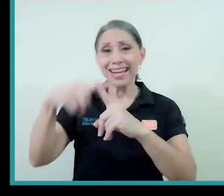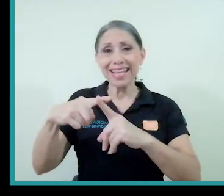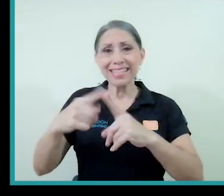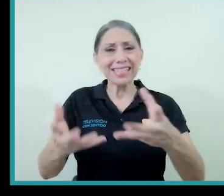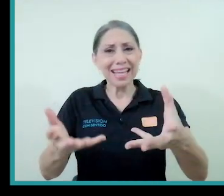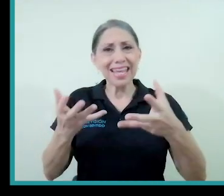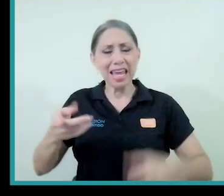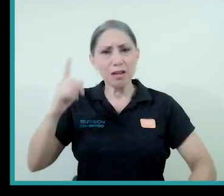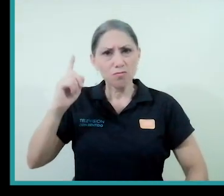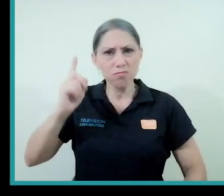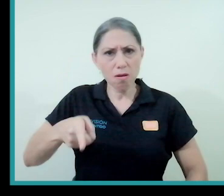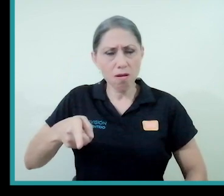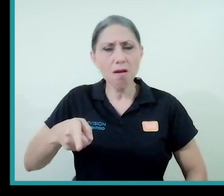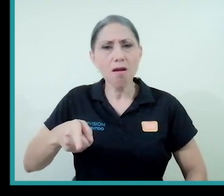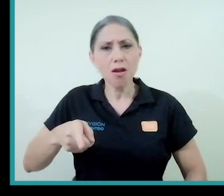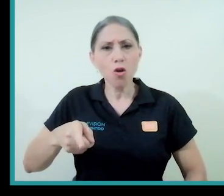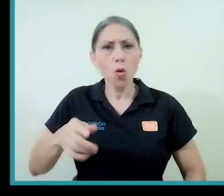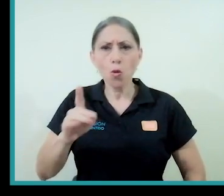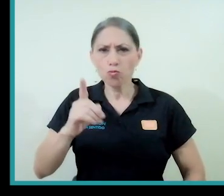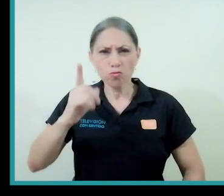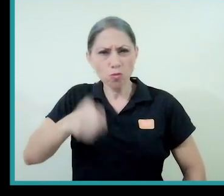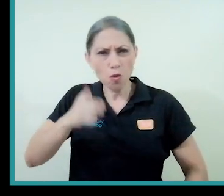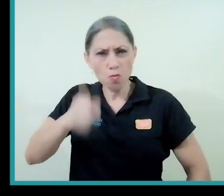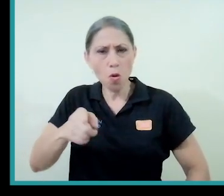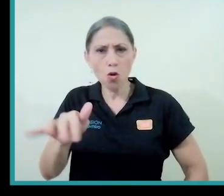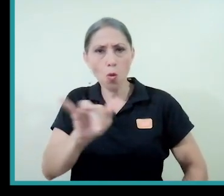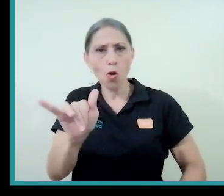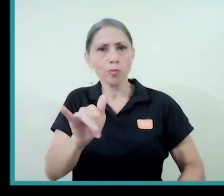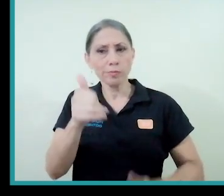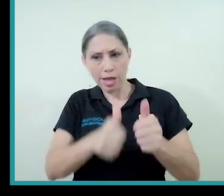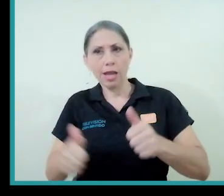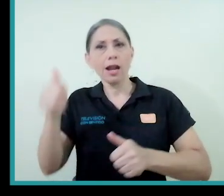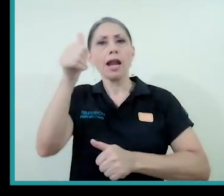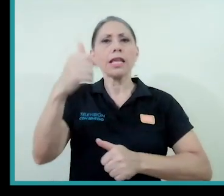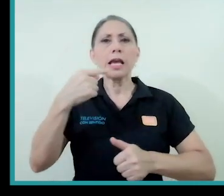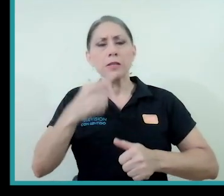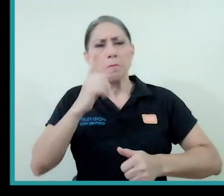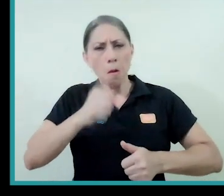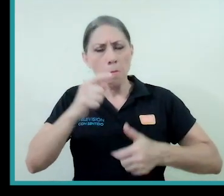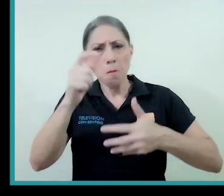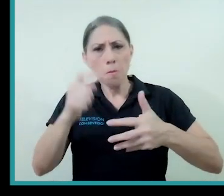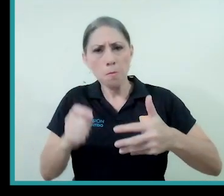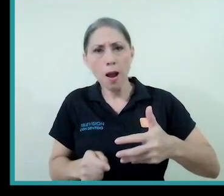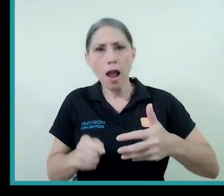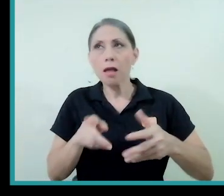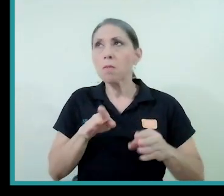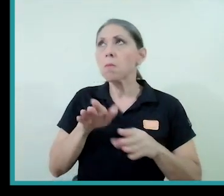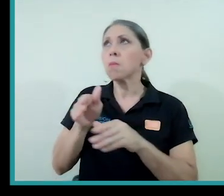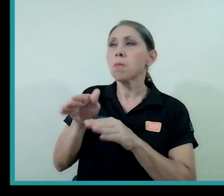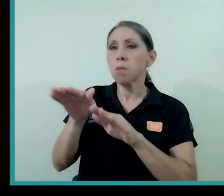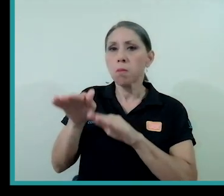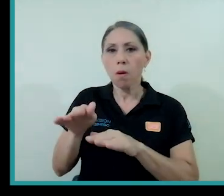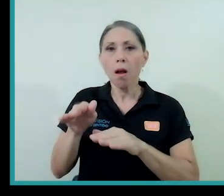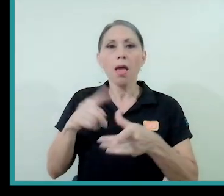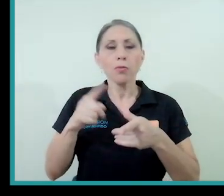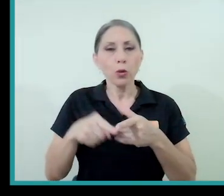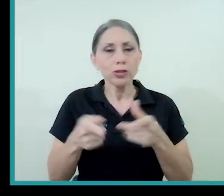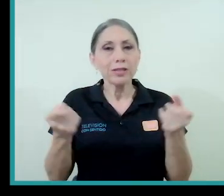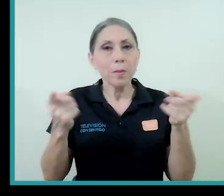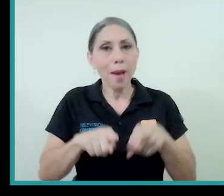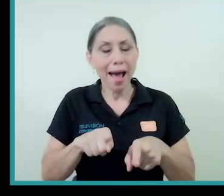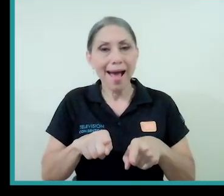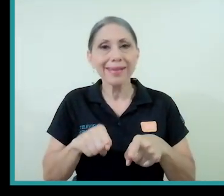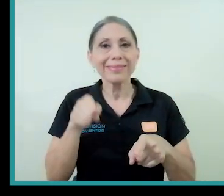demasiado jerárquica, ¿verdad? Y caen en estos extremos y provocan